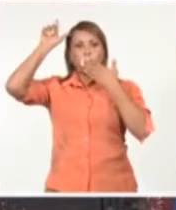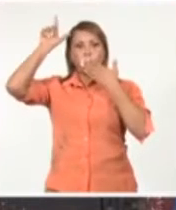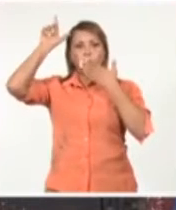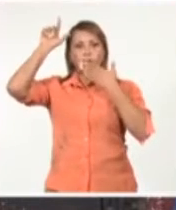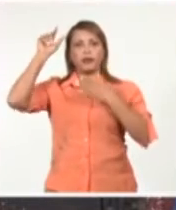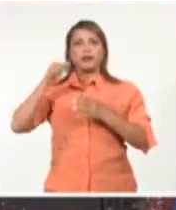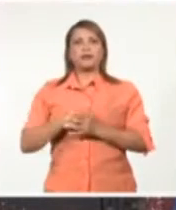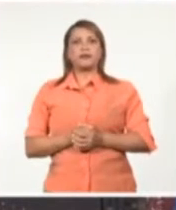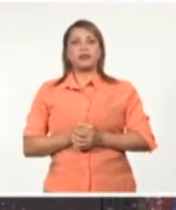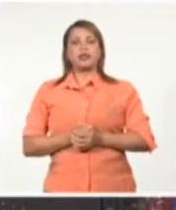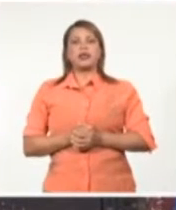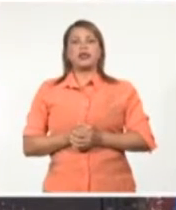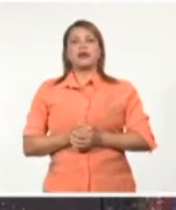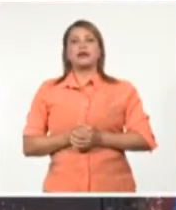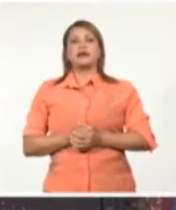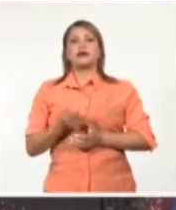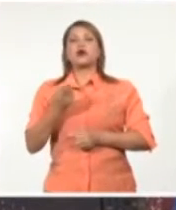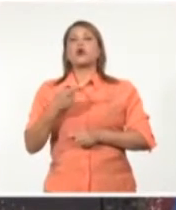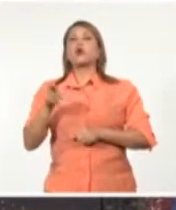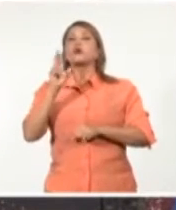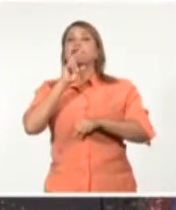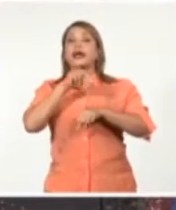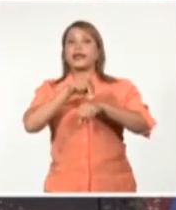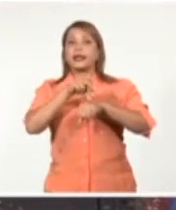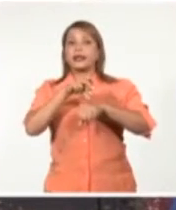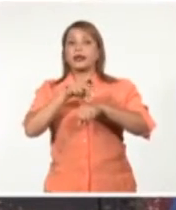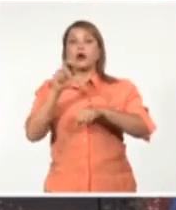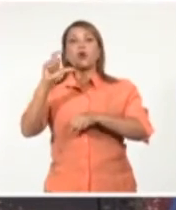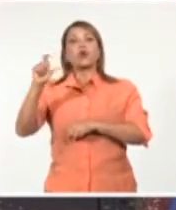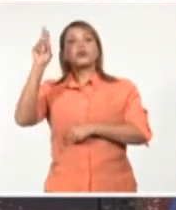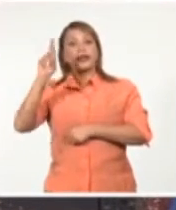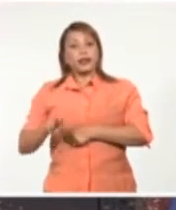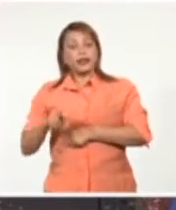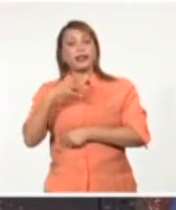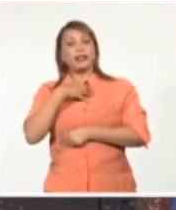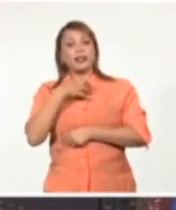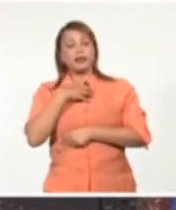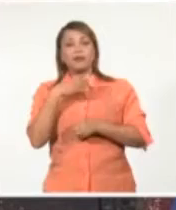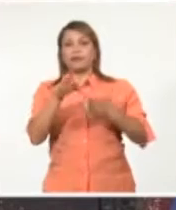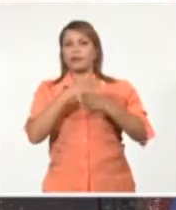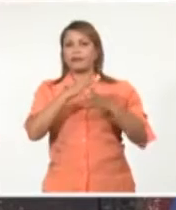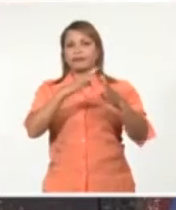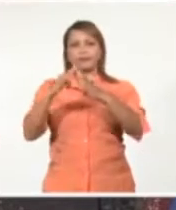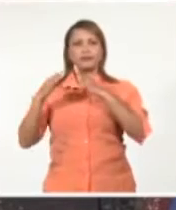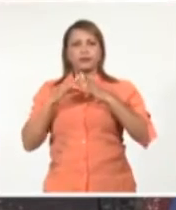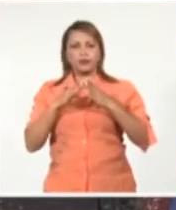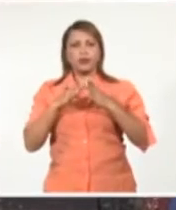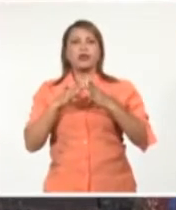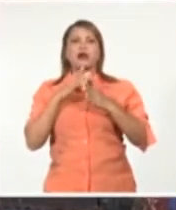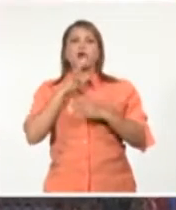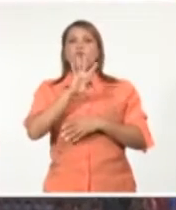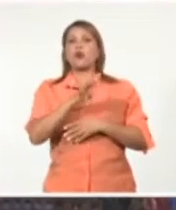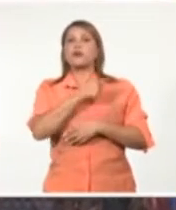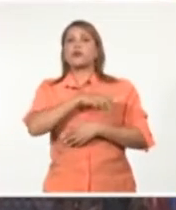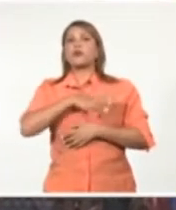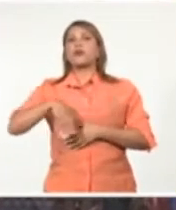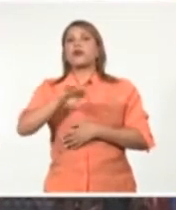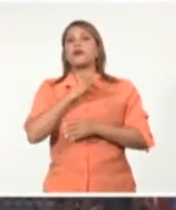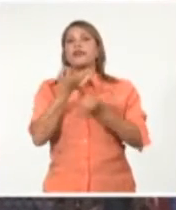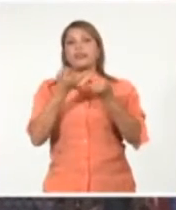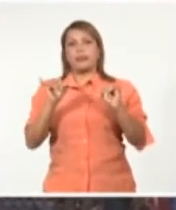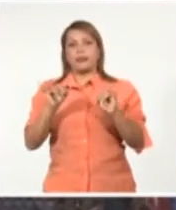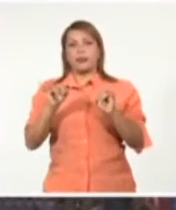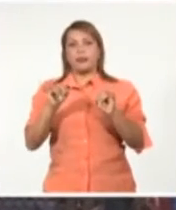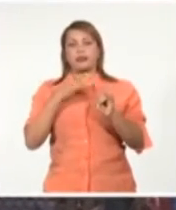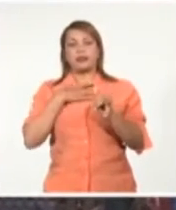Rica tenemos ocho territorios indígenas, 24 pueblos independientes y bueno es uno de los países de hecho de